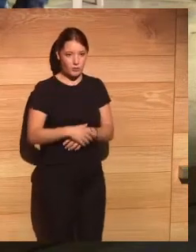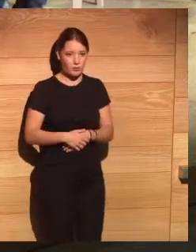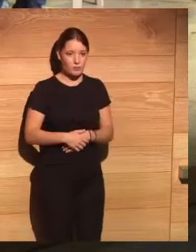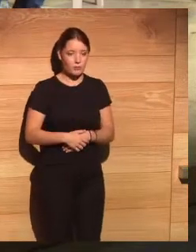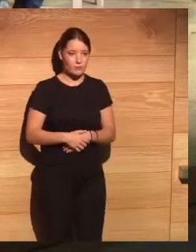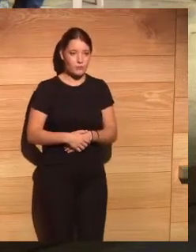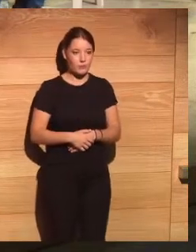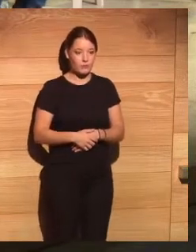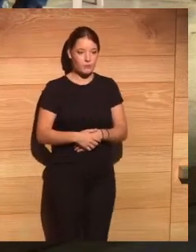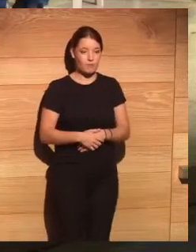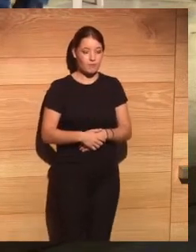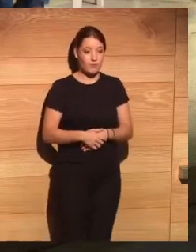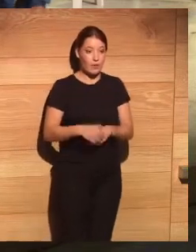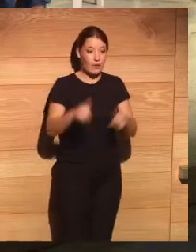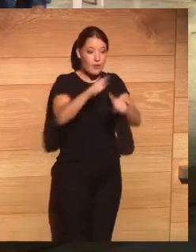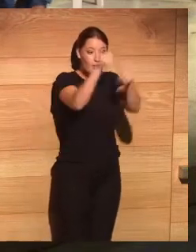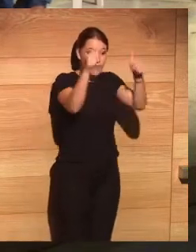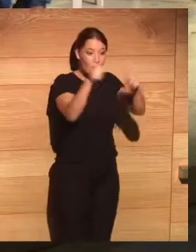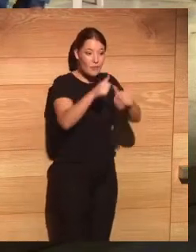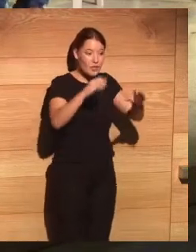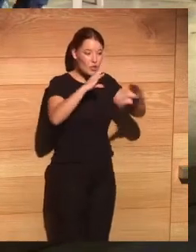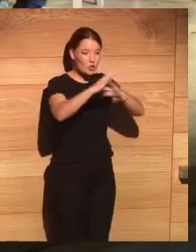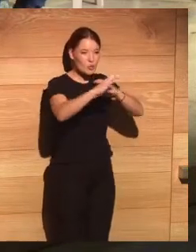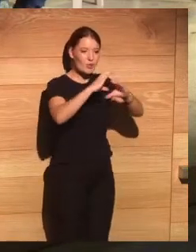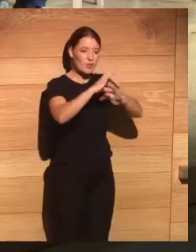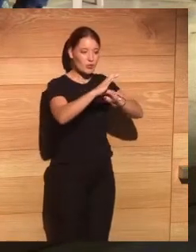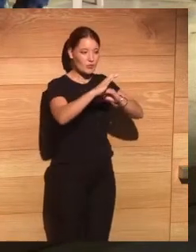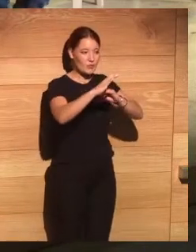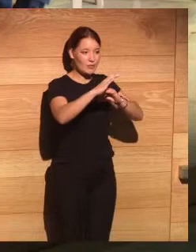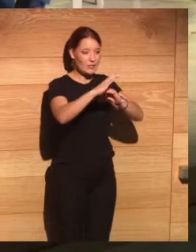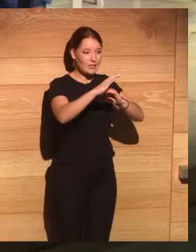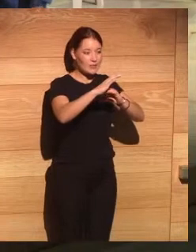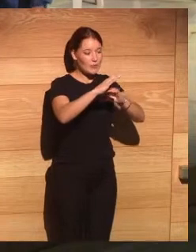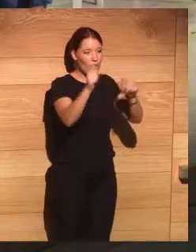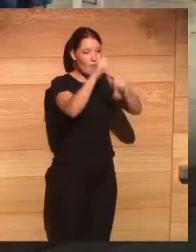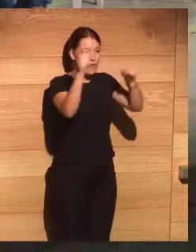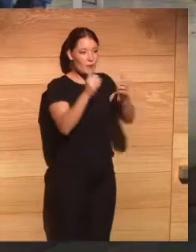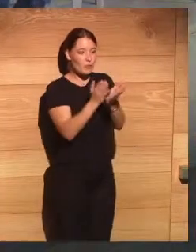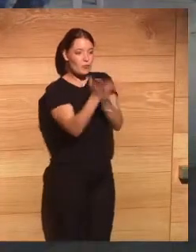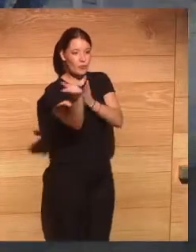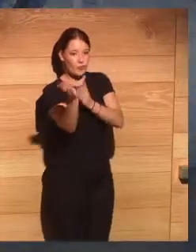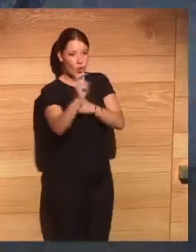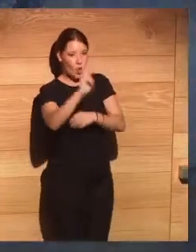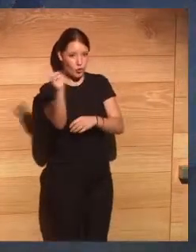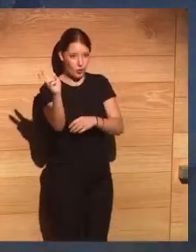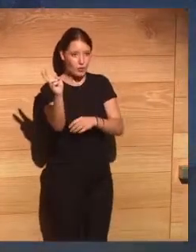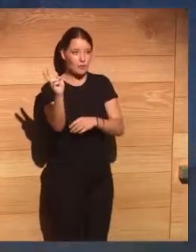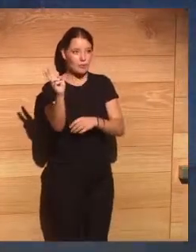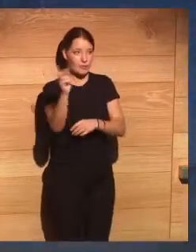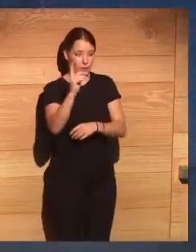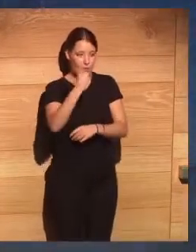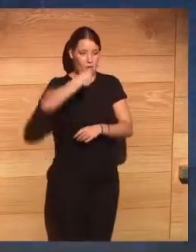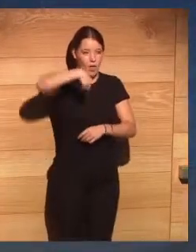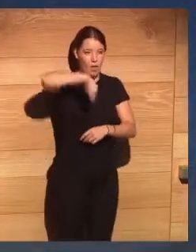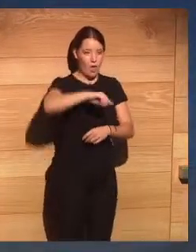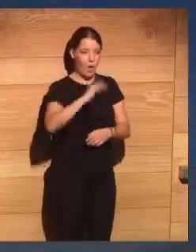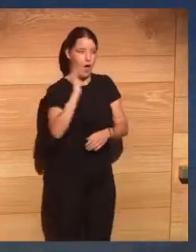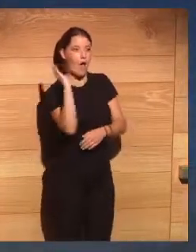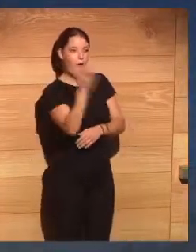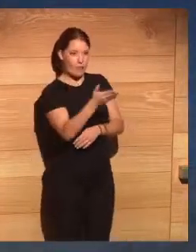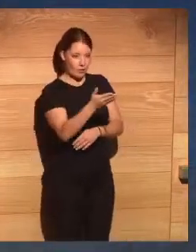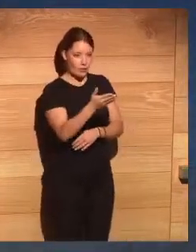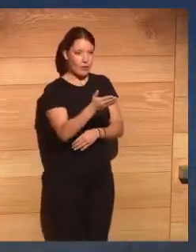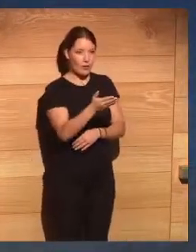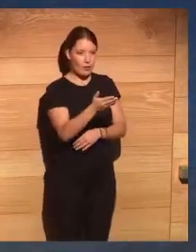las maneras de comunicarse iban a tomar otras otras maneras y que iba a afectar notablemente a la manera de